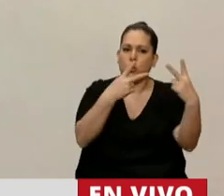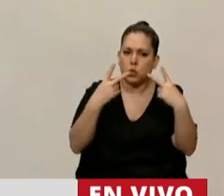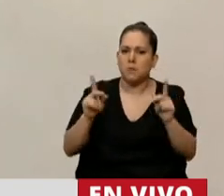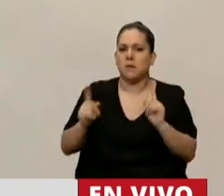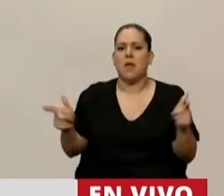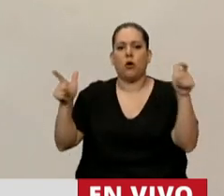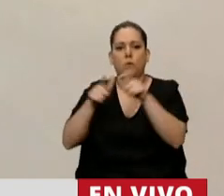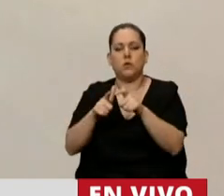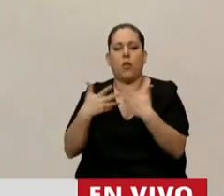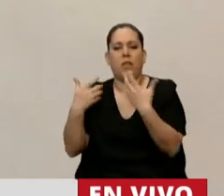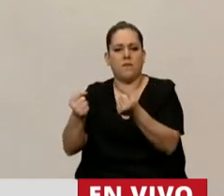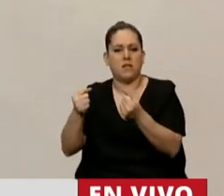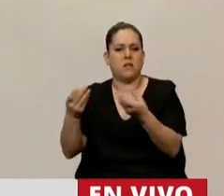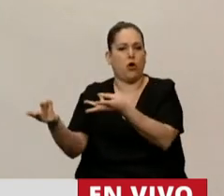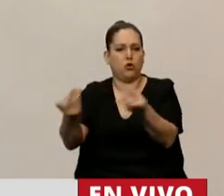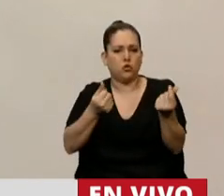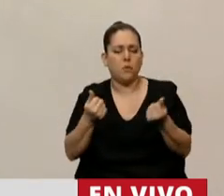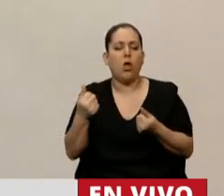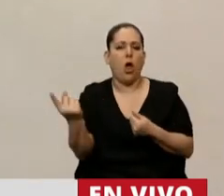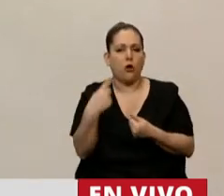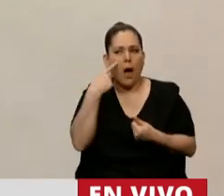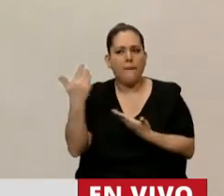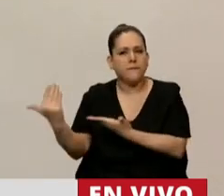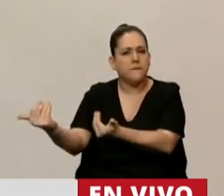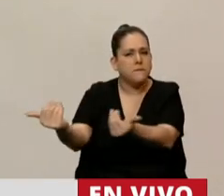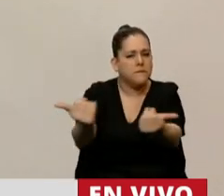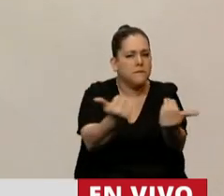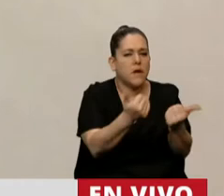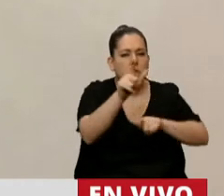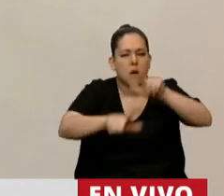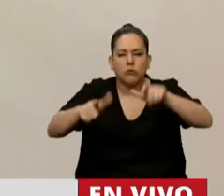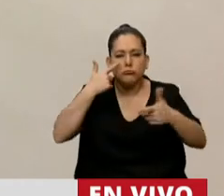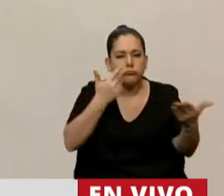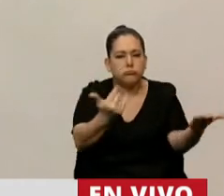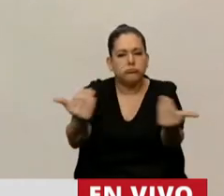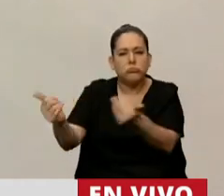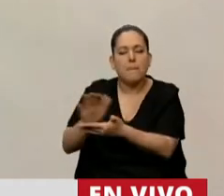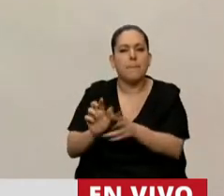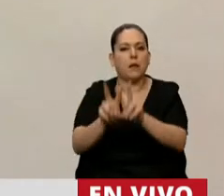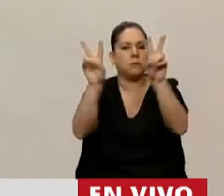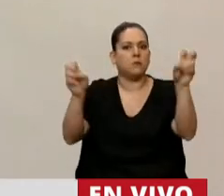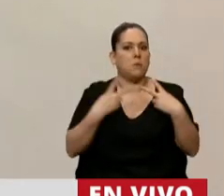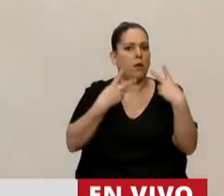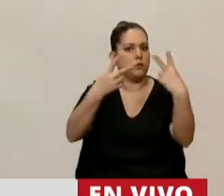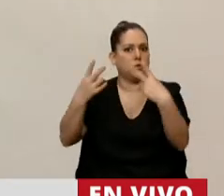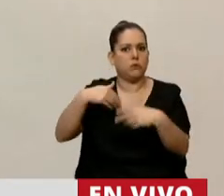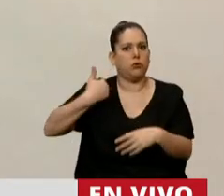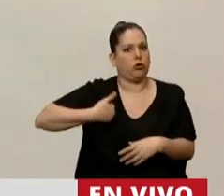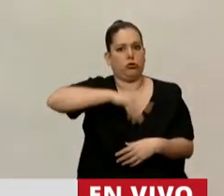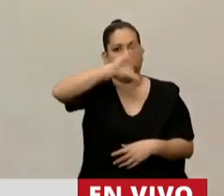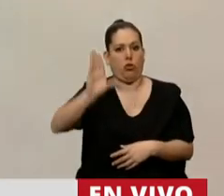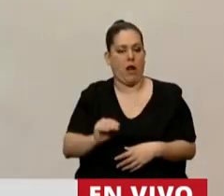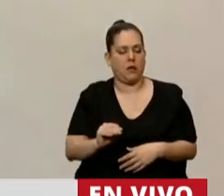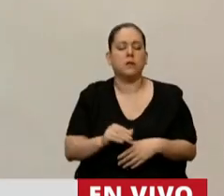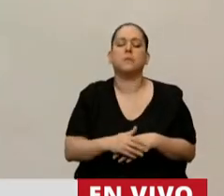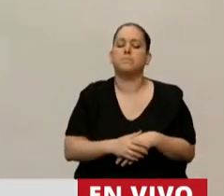Consumidor, hemos escuchado todas las voces referidas a las que se conscribe el turismo en la Argentina. ¿Y sabe